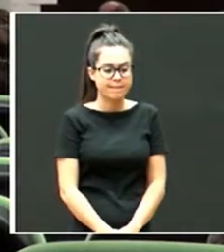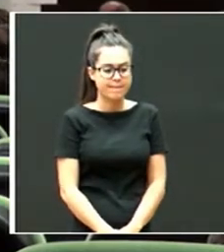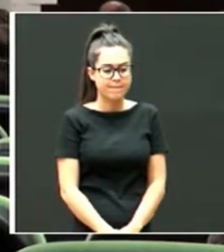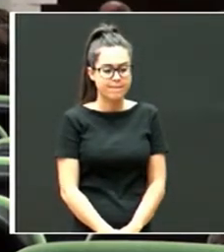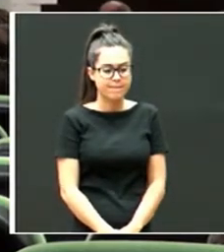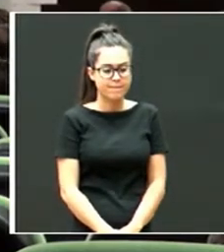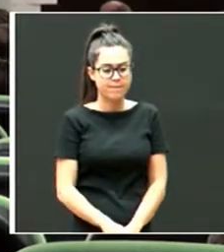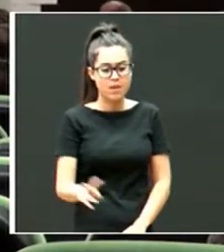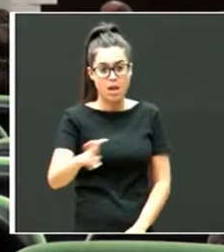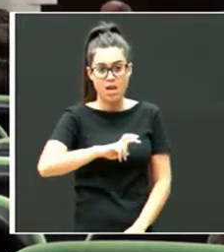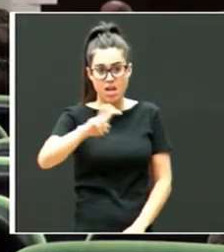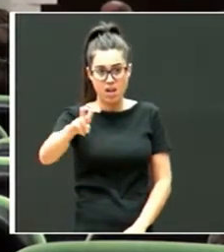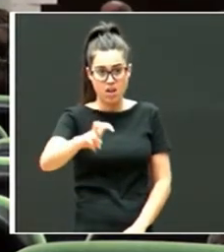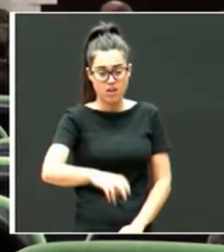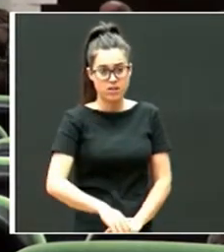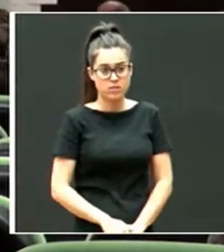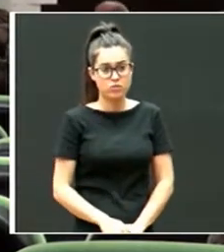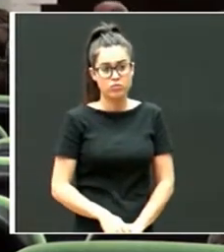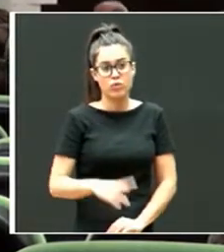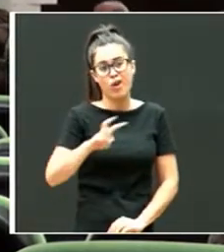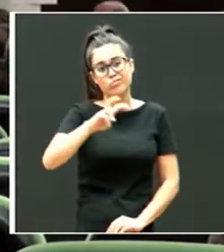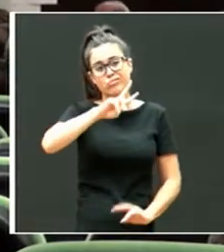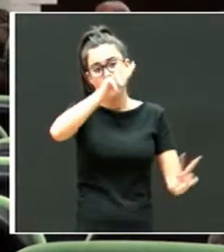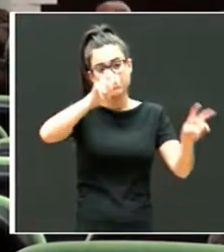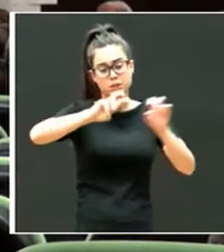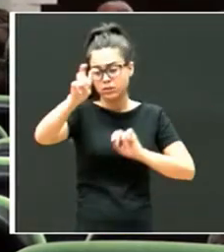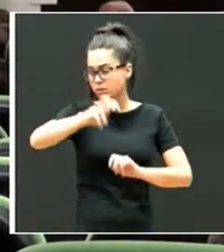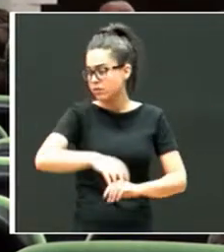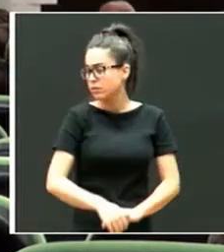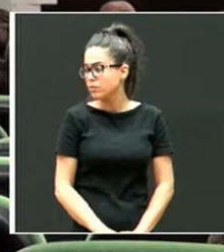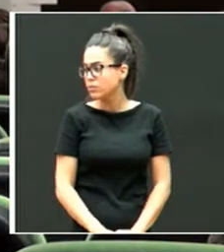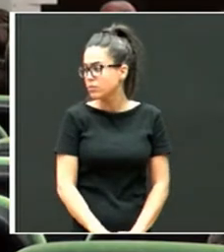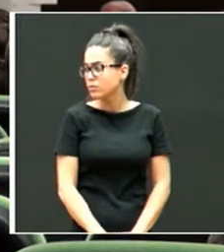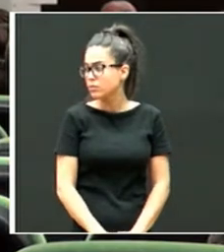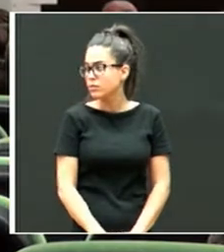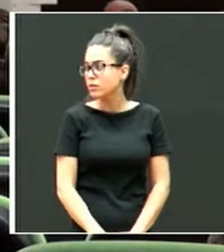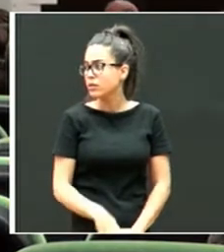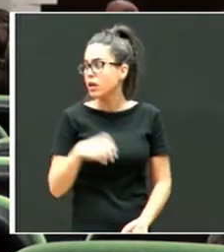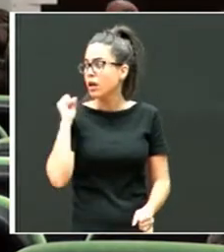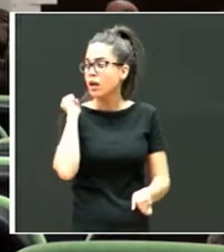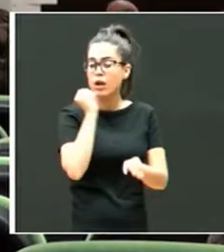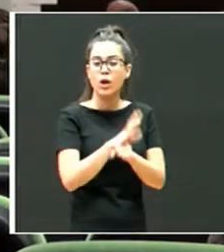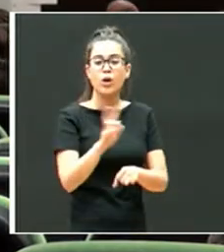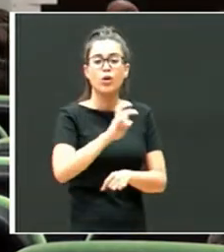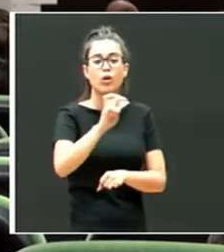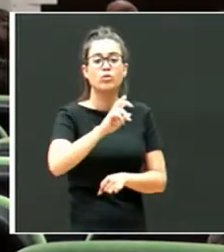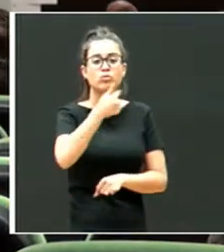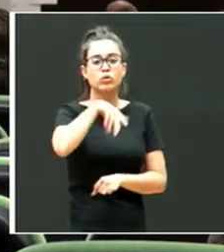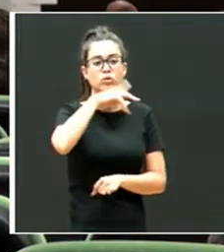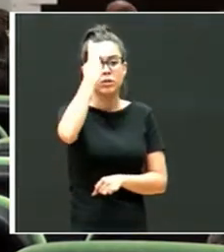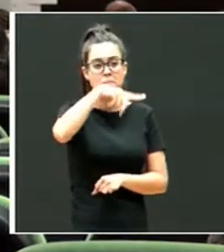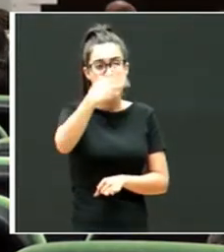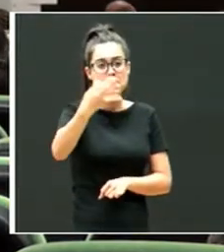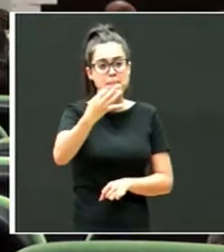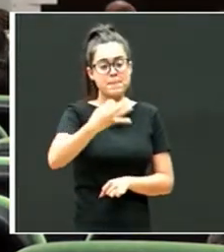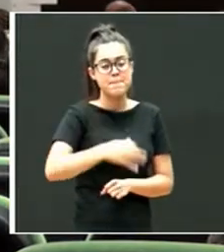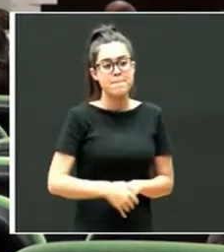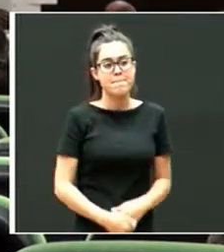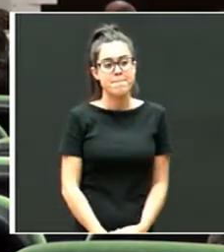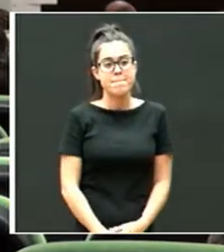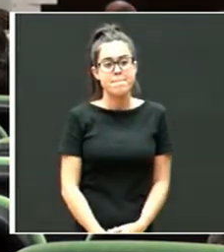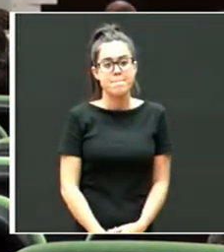Otra de las cuestiones ya de los retos es que tenemos que tener en cuenta que